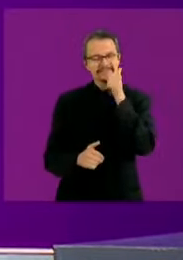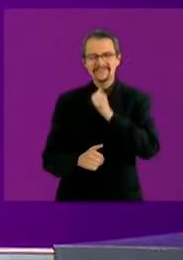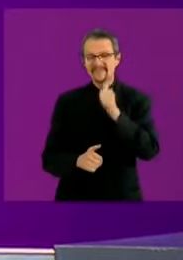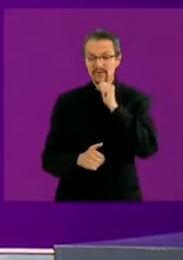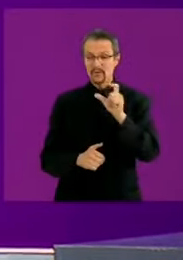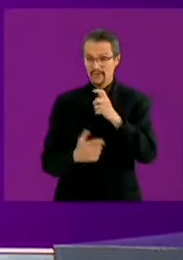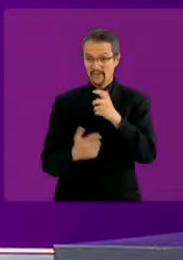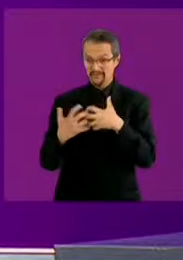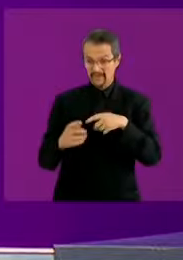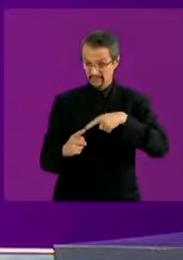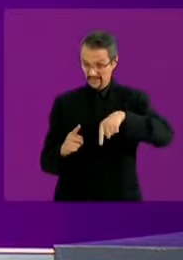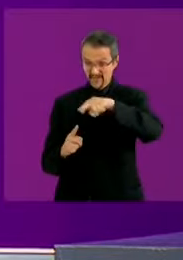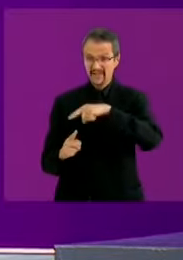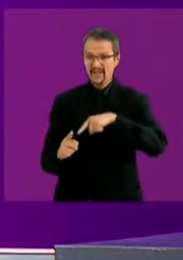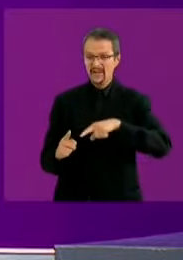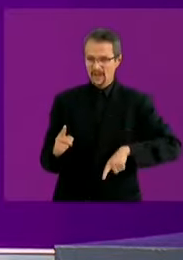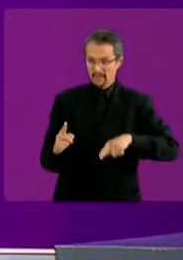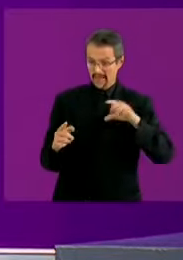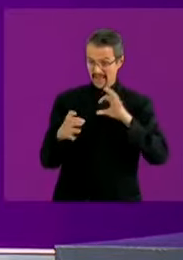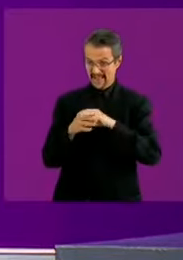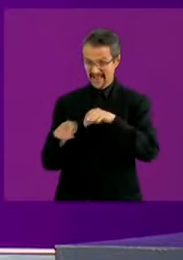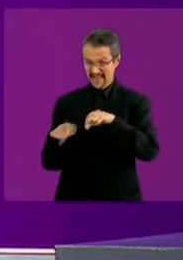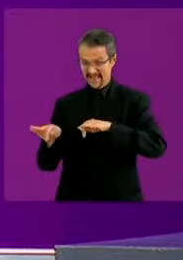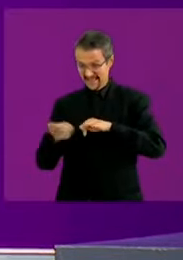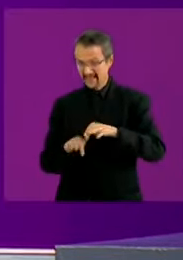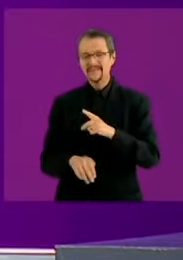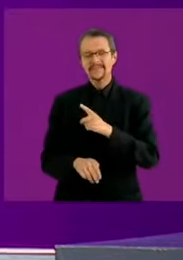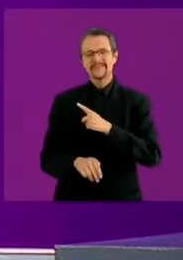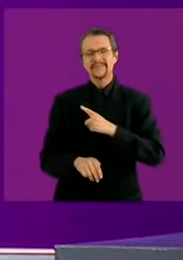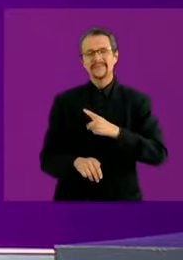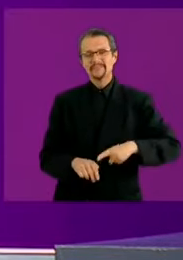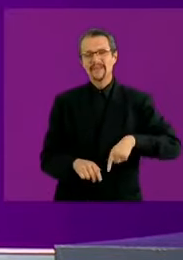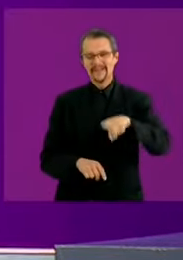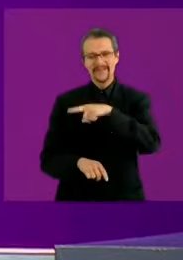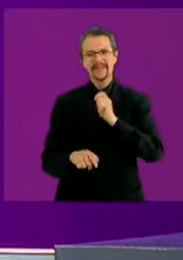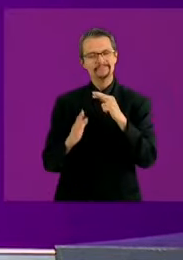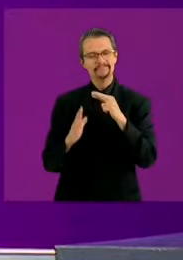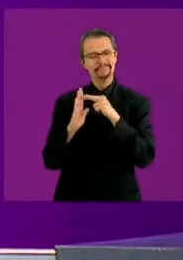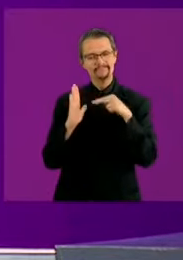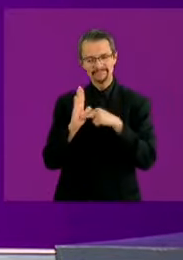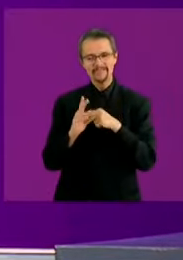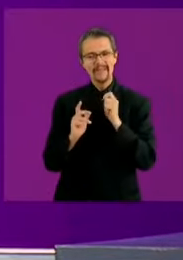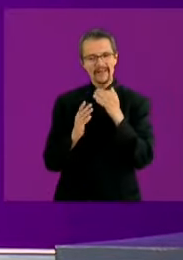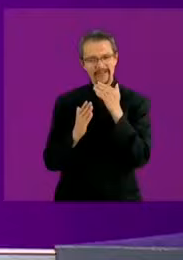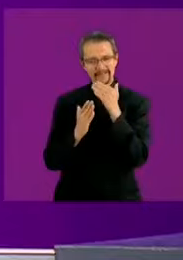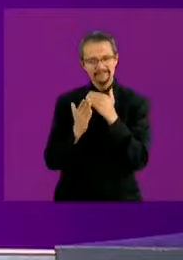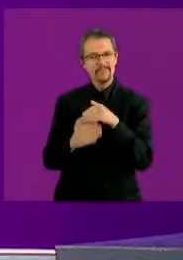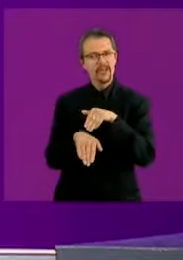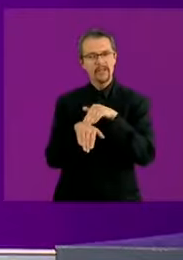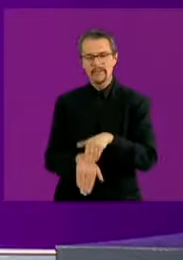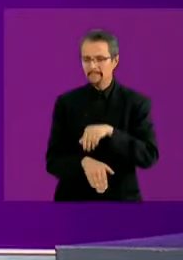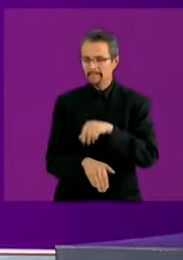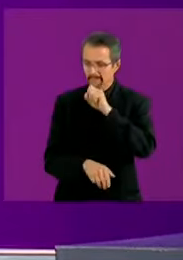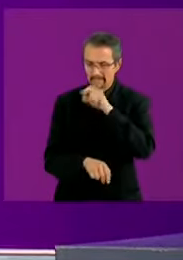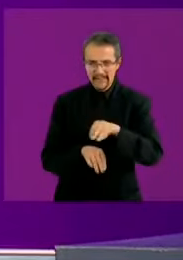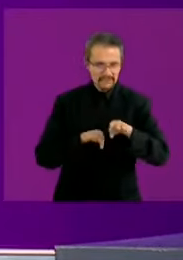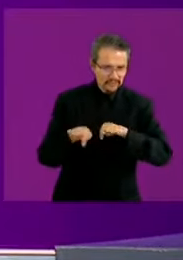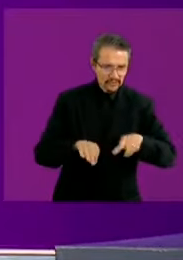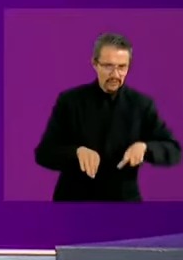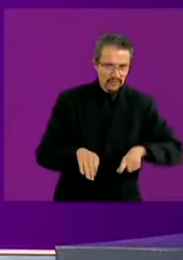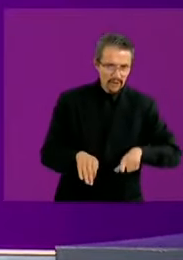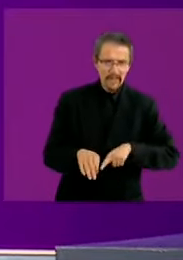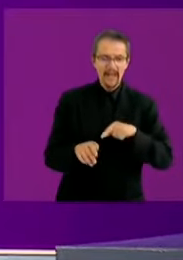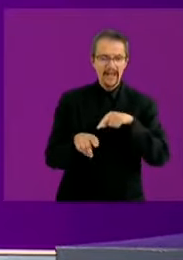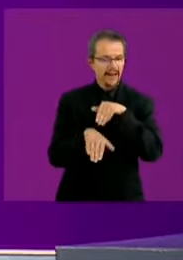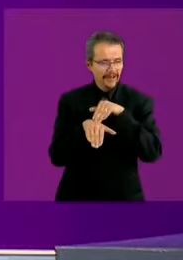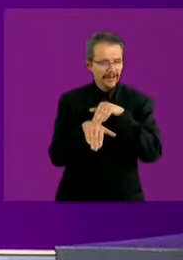proveedora del gobierno, debería de pasar a tener las reglas con las que tenemos los servidores públicos o que deberíamos de tener. No nada más hay